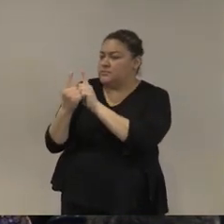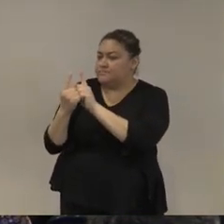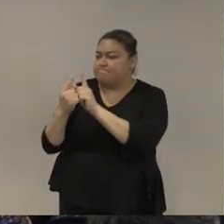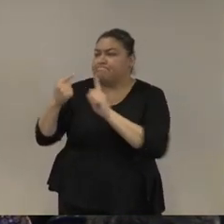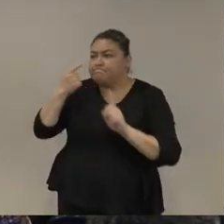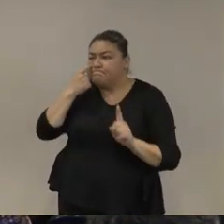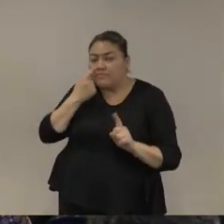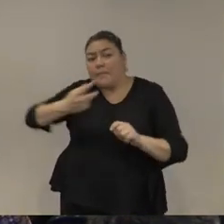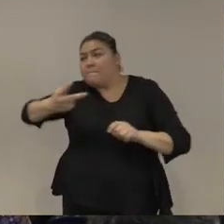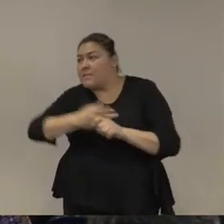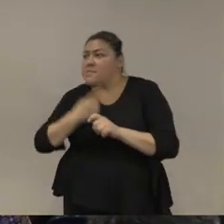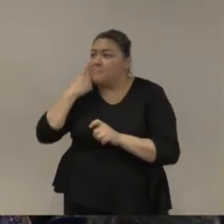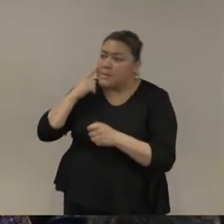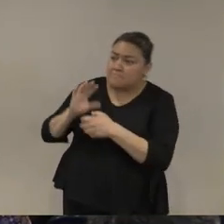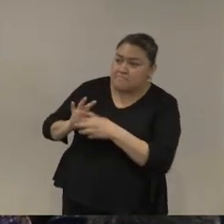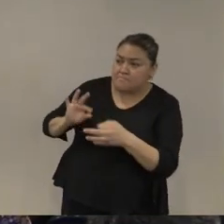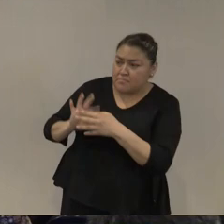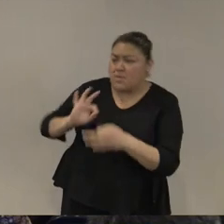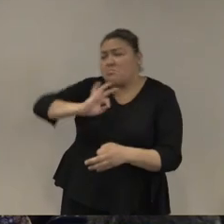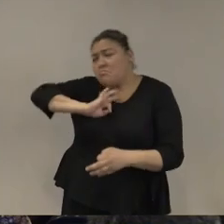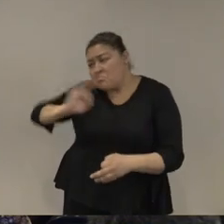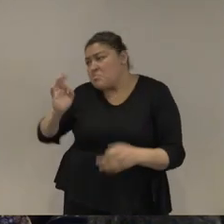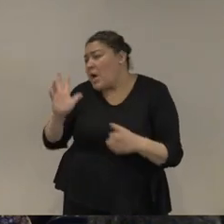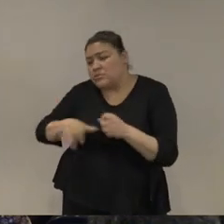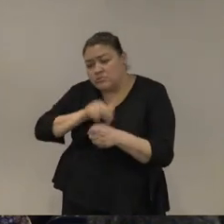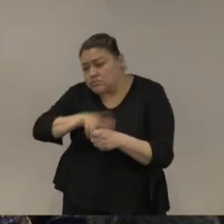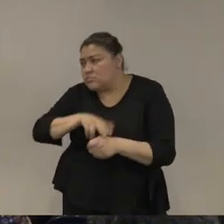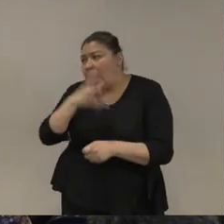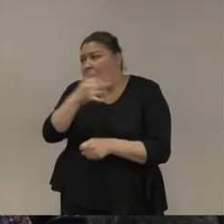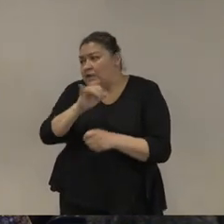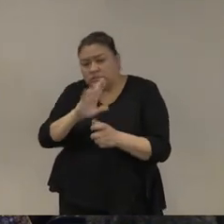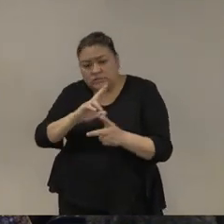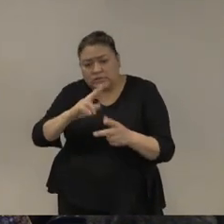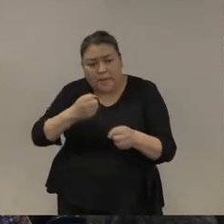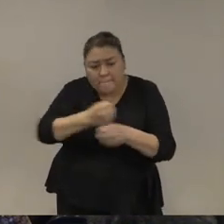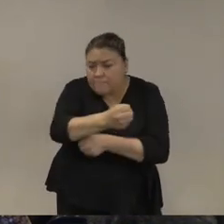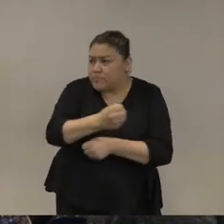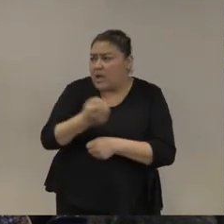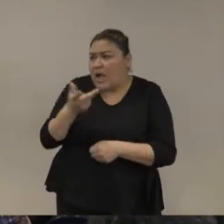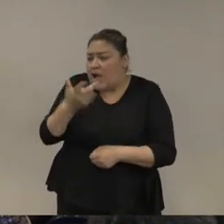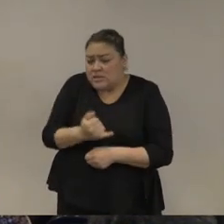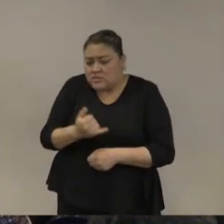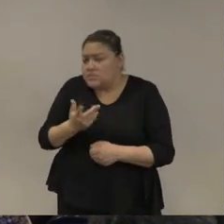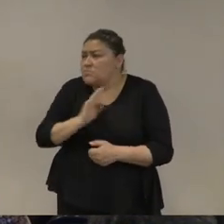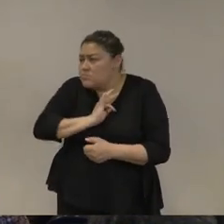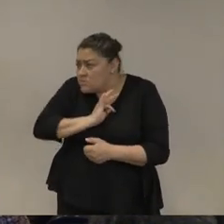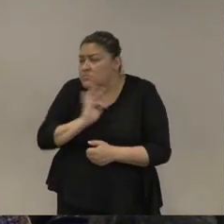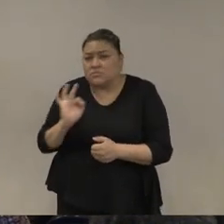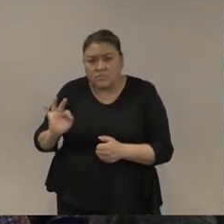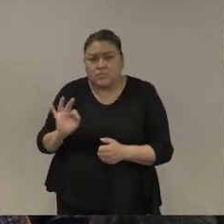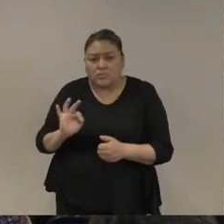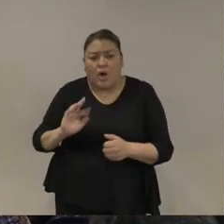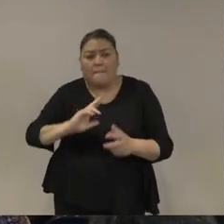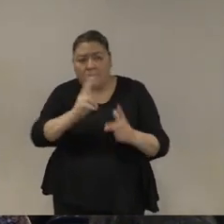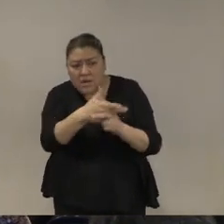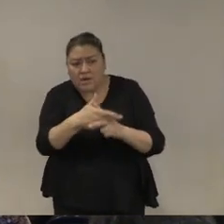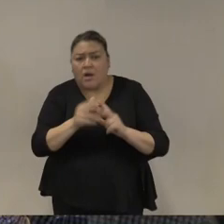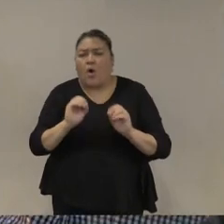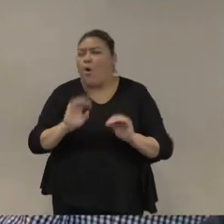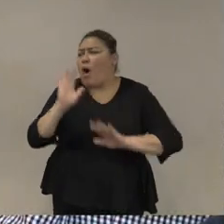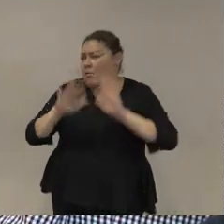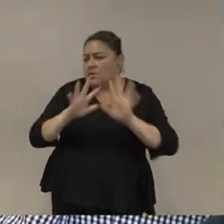justifican que exista un cierto un cierto límite sobre el uso de la fuerza letal y no letal